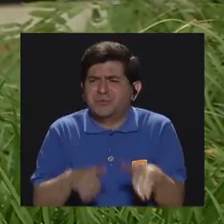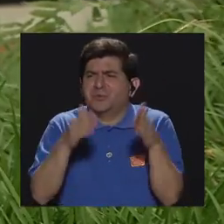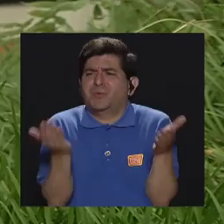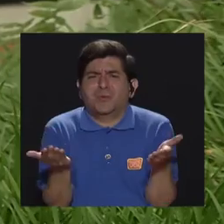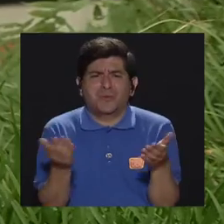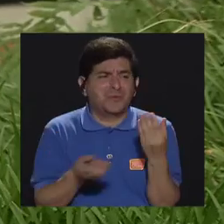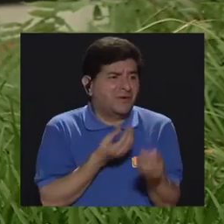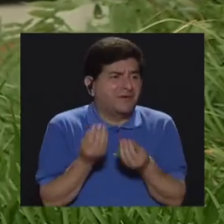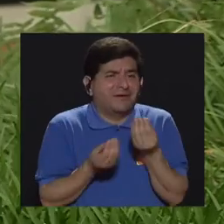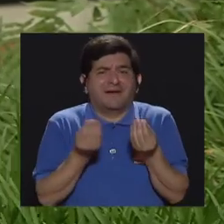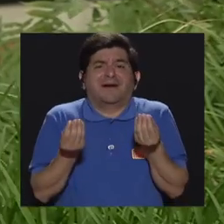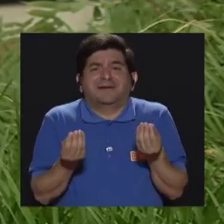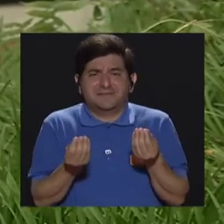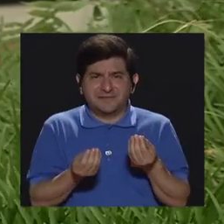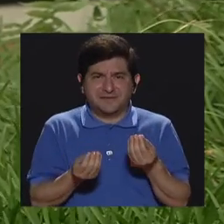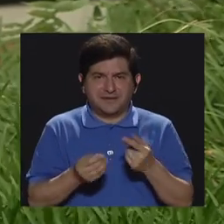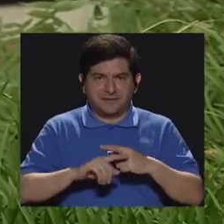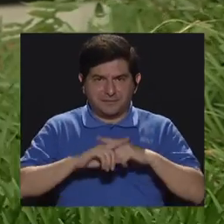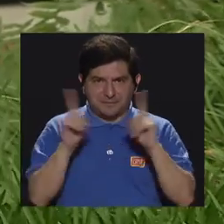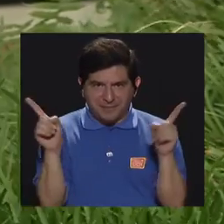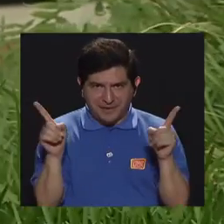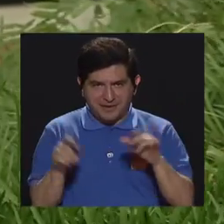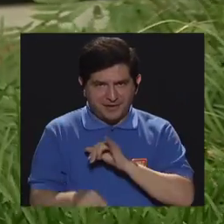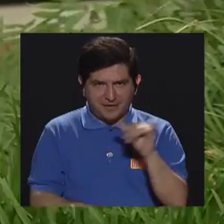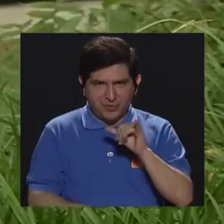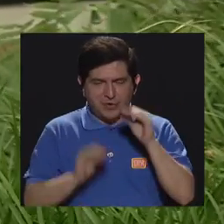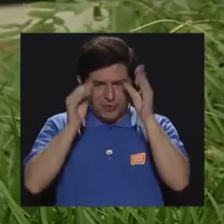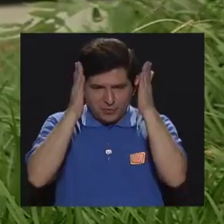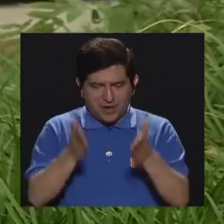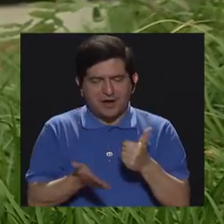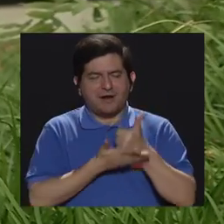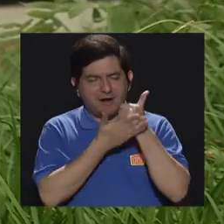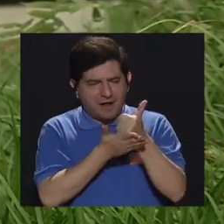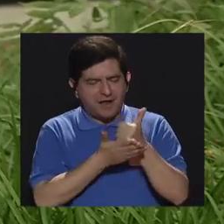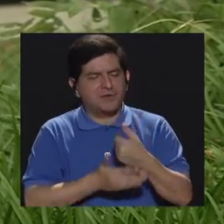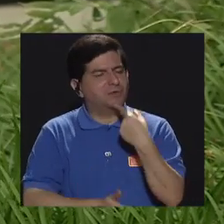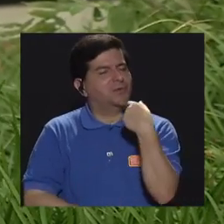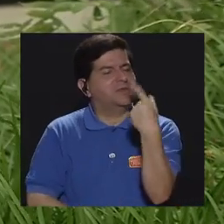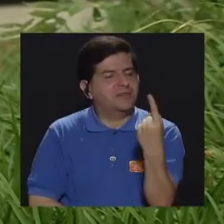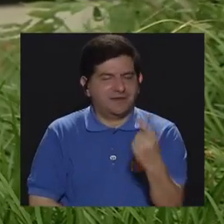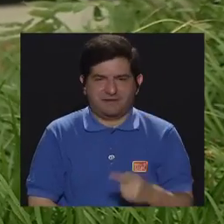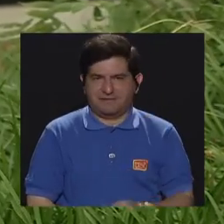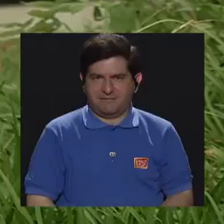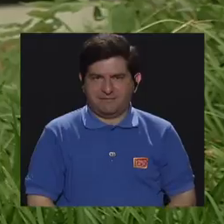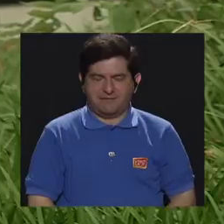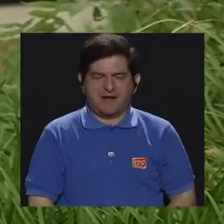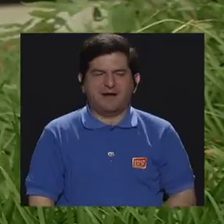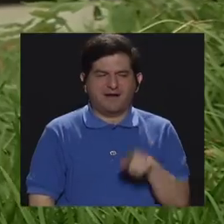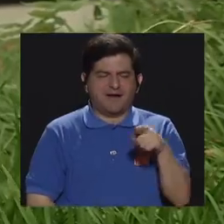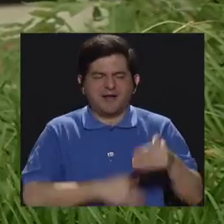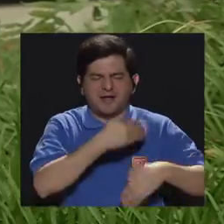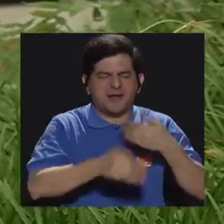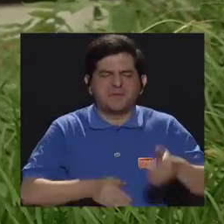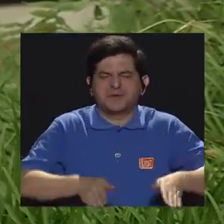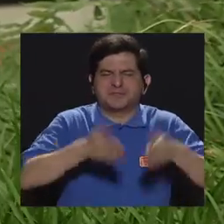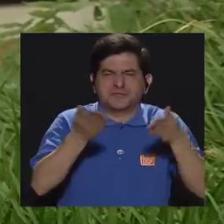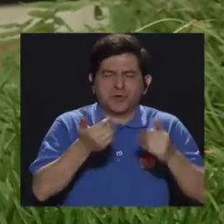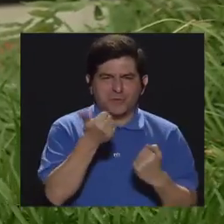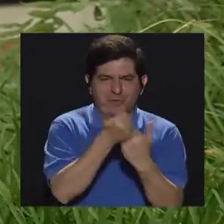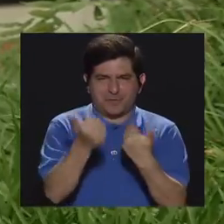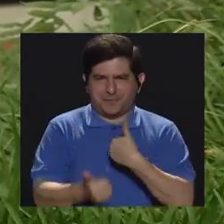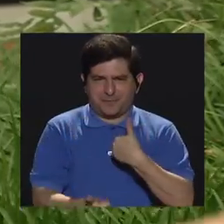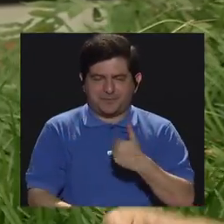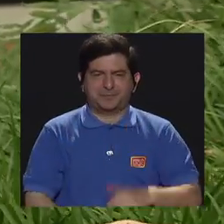saben qué hacer, ¿verdad? Pero entonces para eso está también el docente, que le indique por dónde ir para poder lograr los